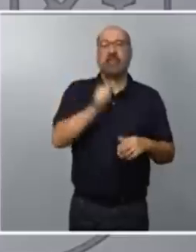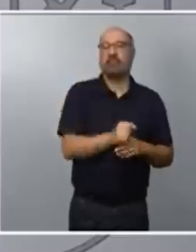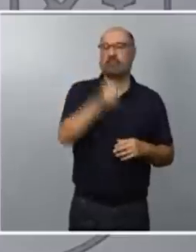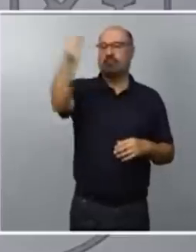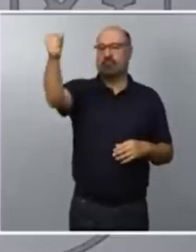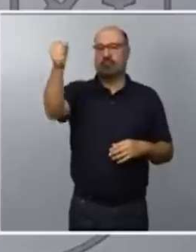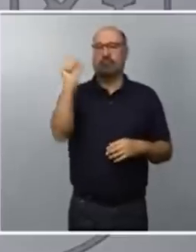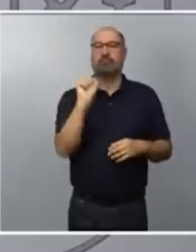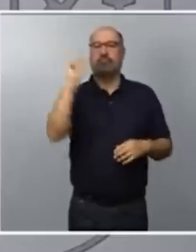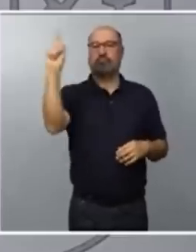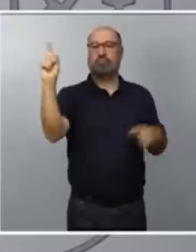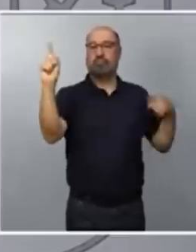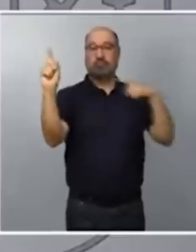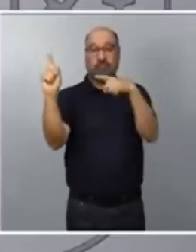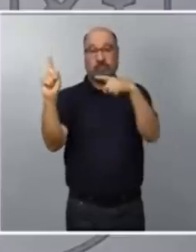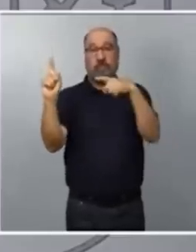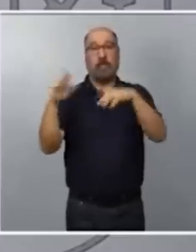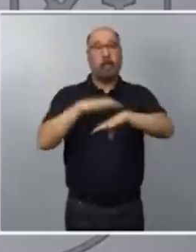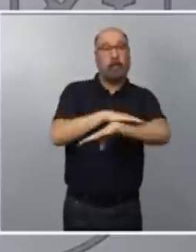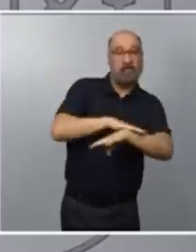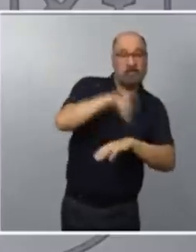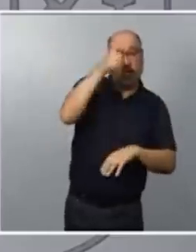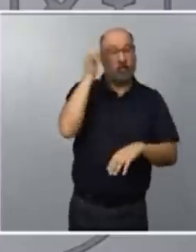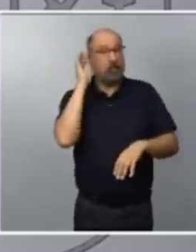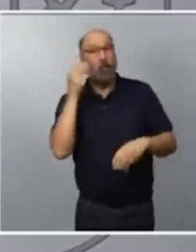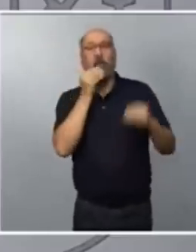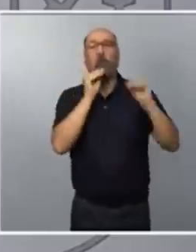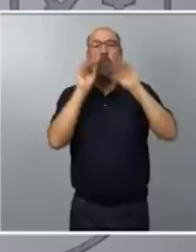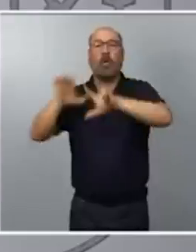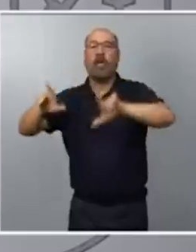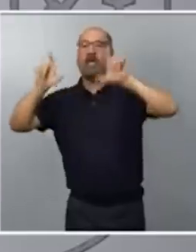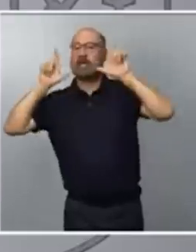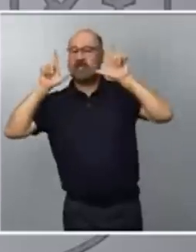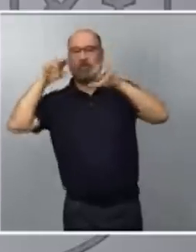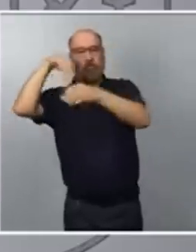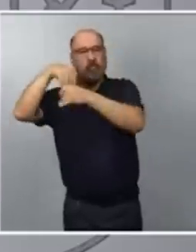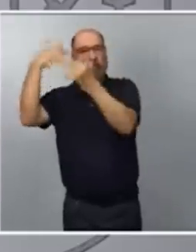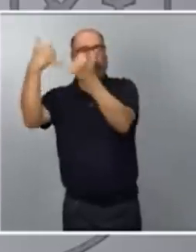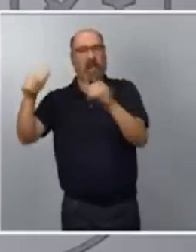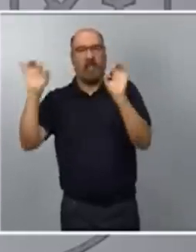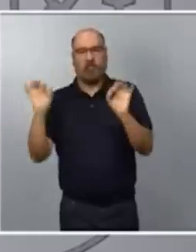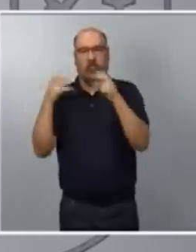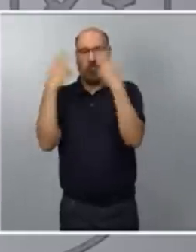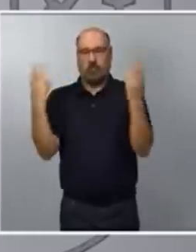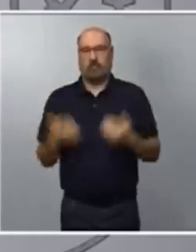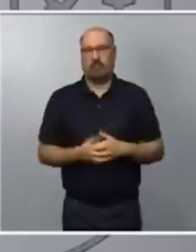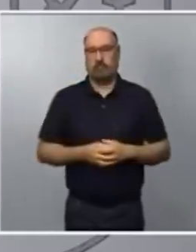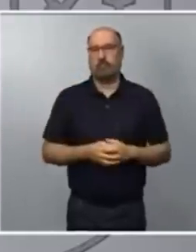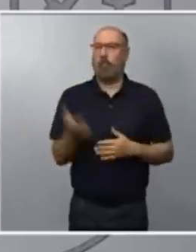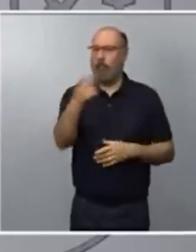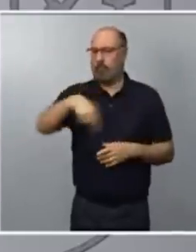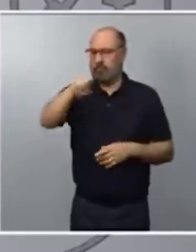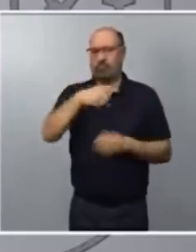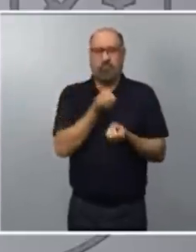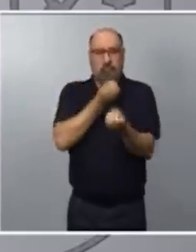miembro del Gobierno, qué ministro o qué ministra le representa en un acto de estas características. Y tengo que compartir con ustedes y con la opinión